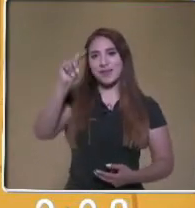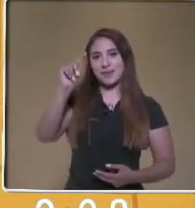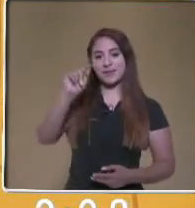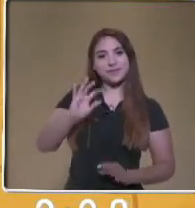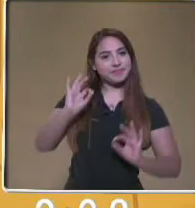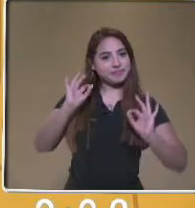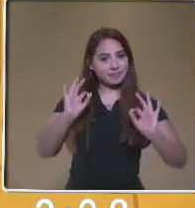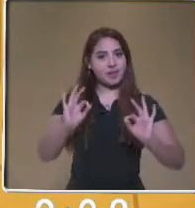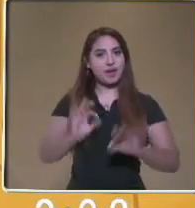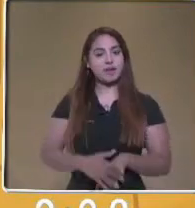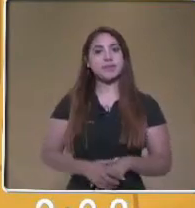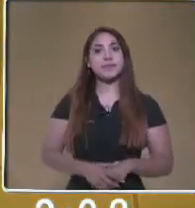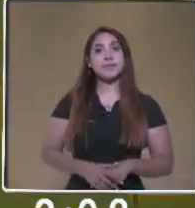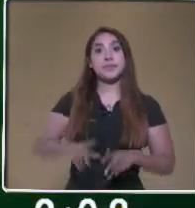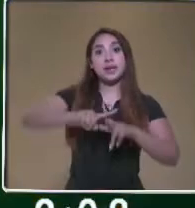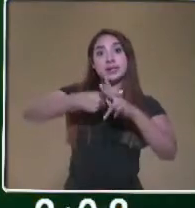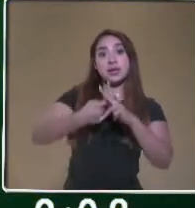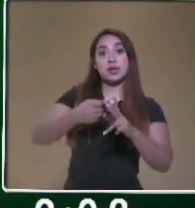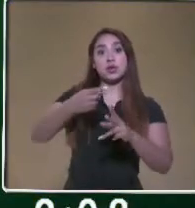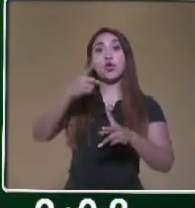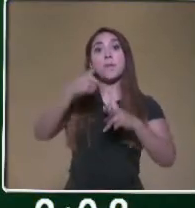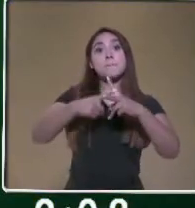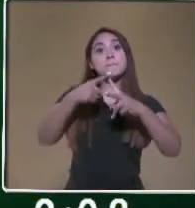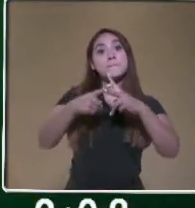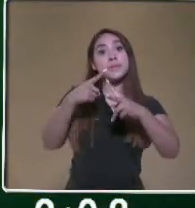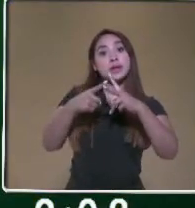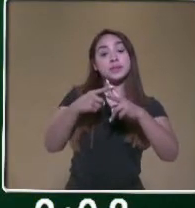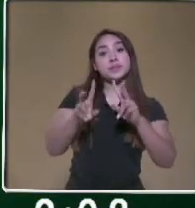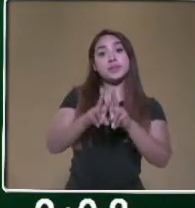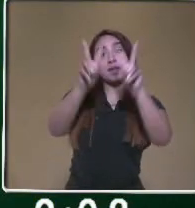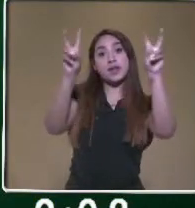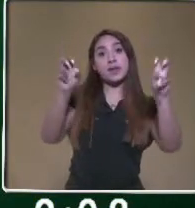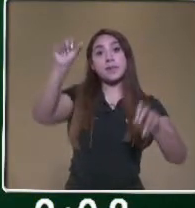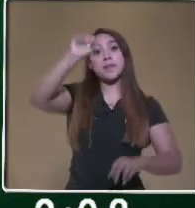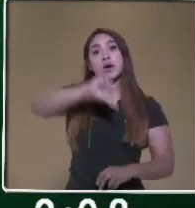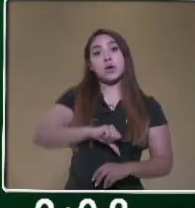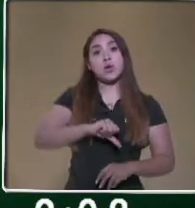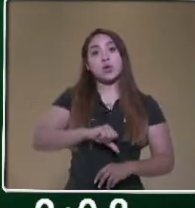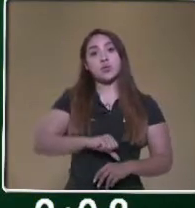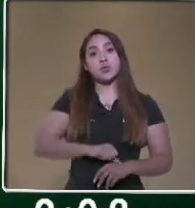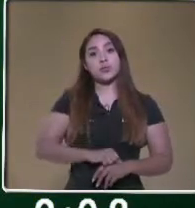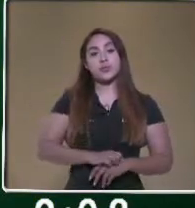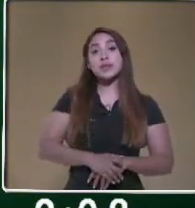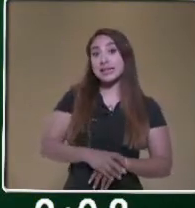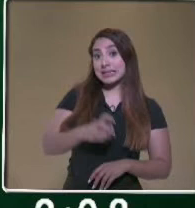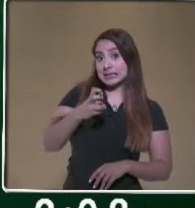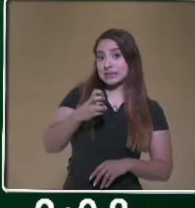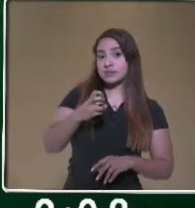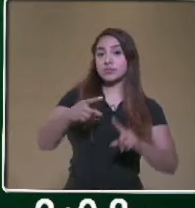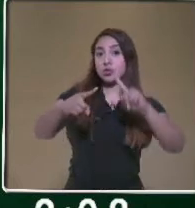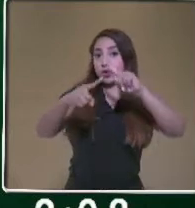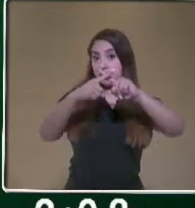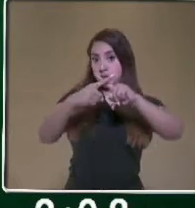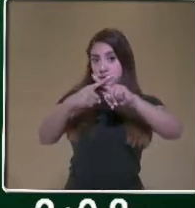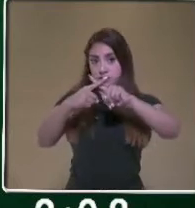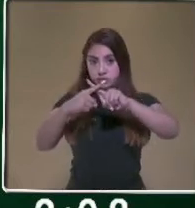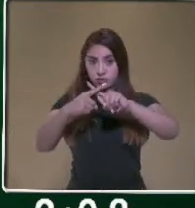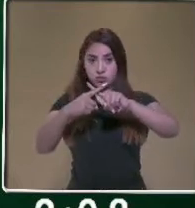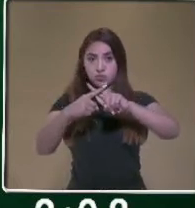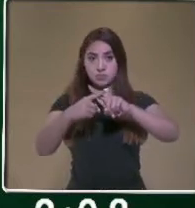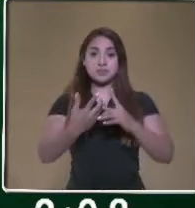vamos a empezar con matemáticas. El tema del día de hoy es algoritmo multiplicativo. Para eso necesitas el libro de